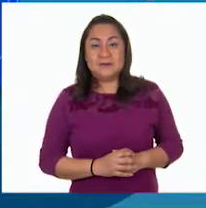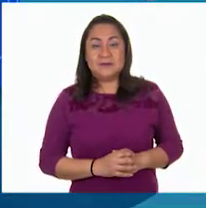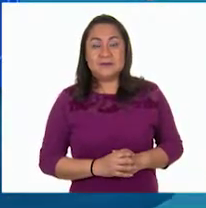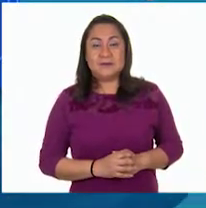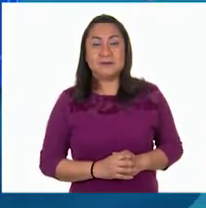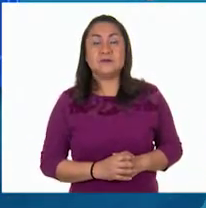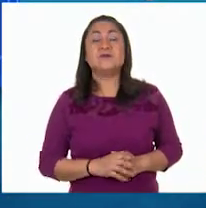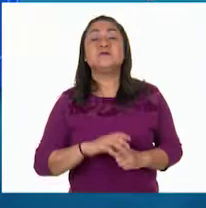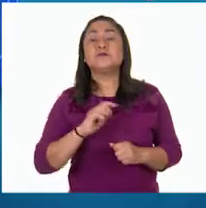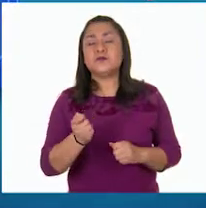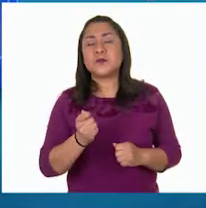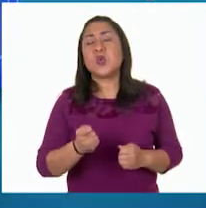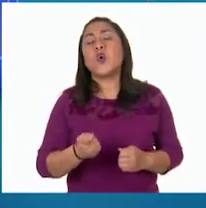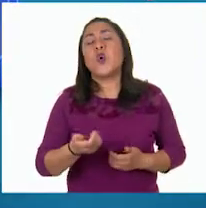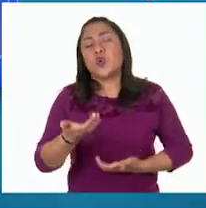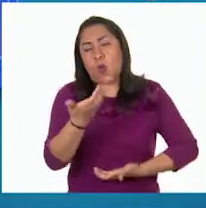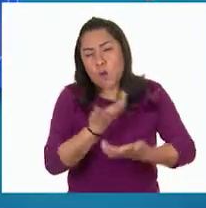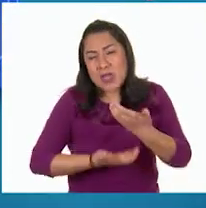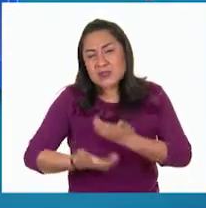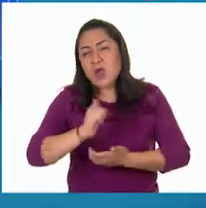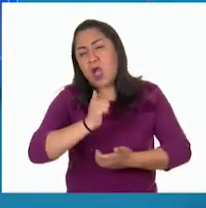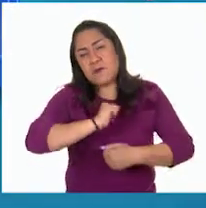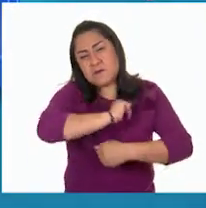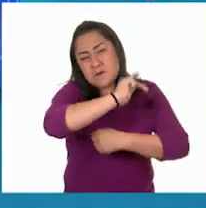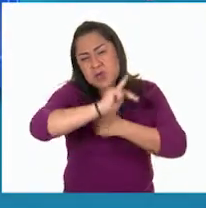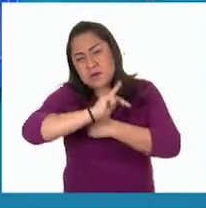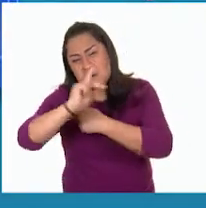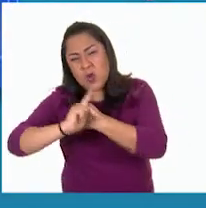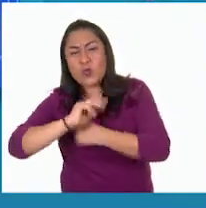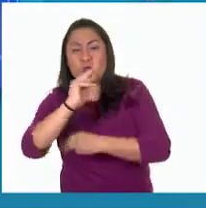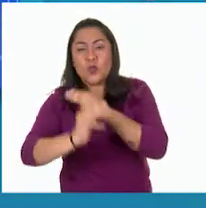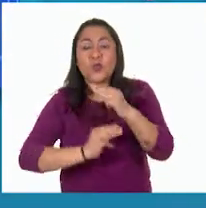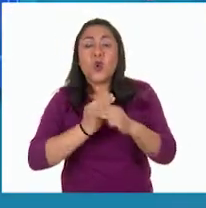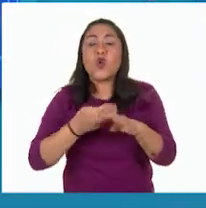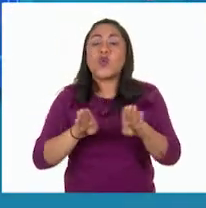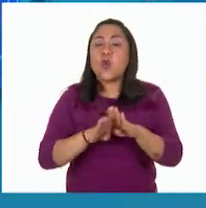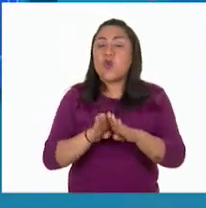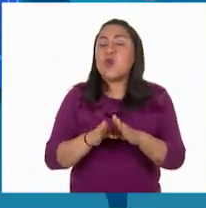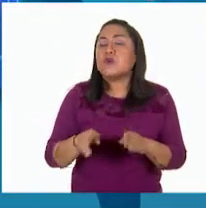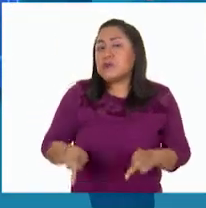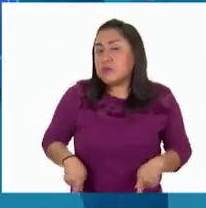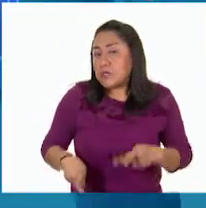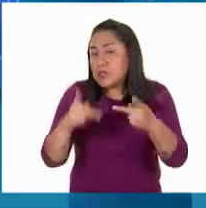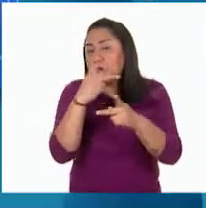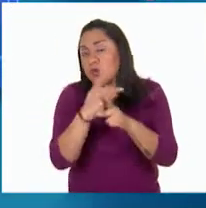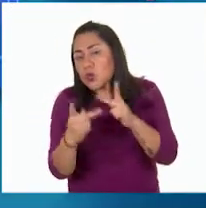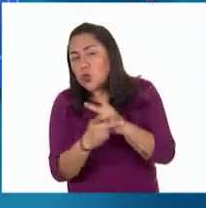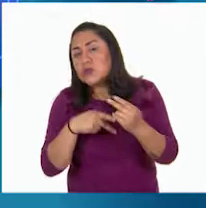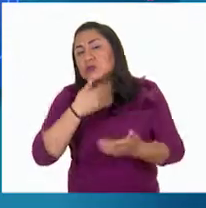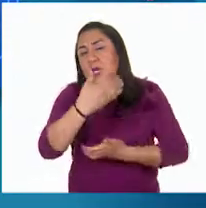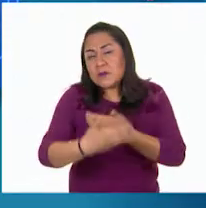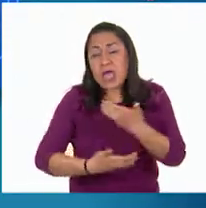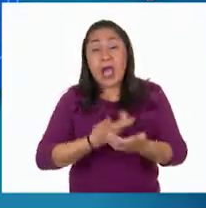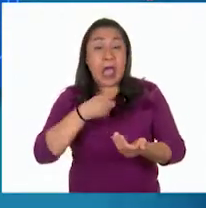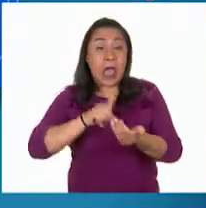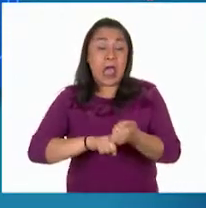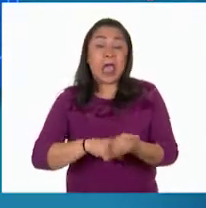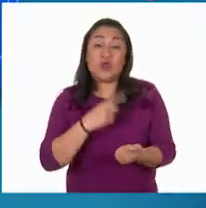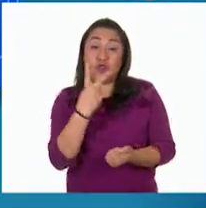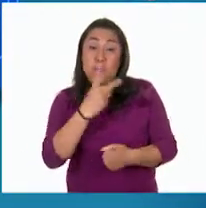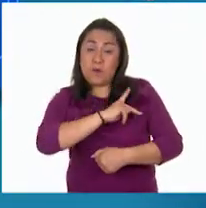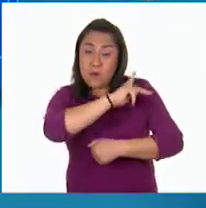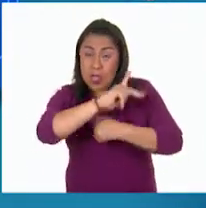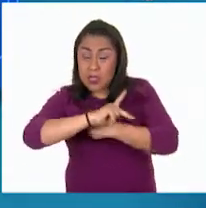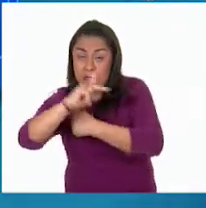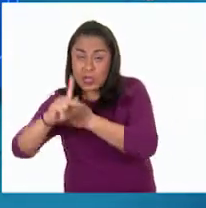El comercio internacional o mundial es el intercambio de bienes, productos y servicios entre dos países o regiones económicas.